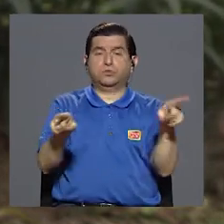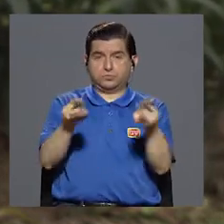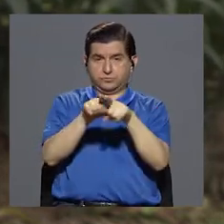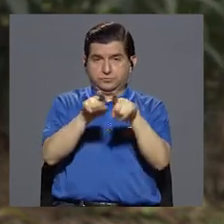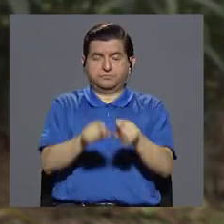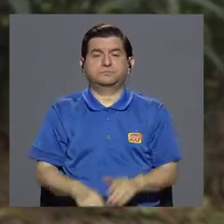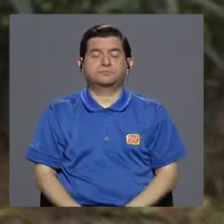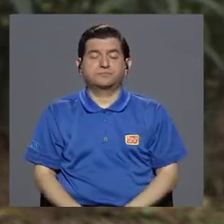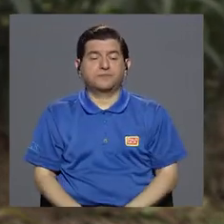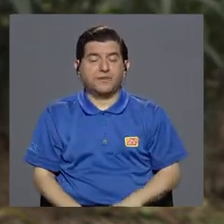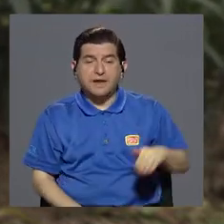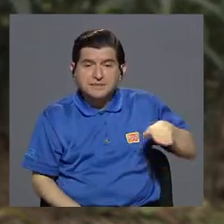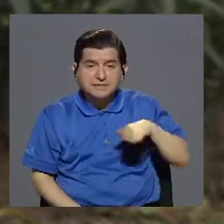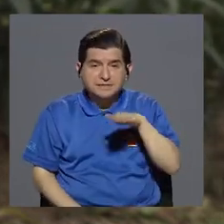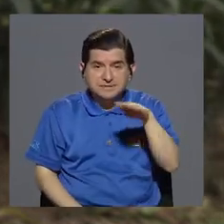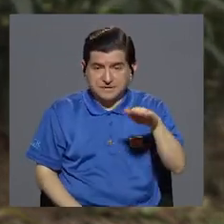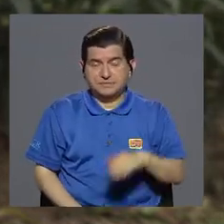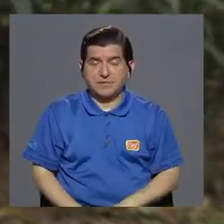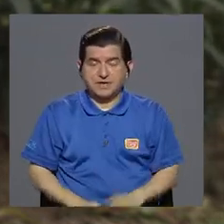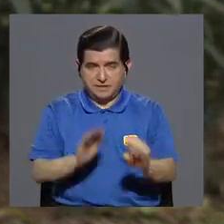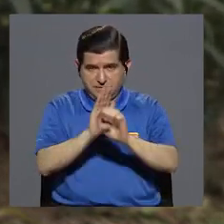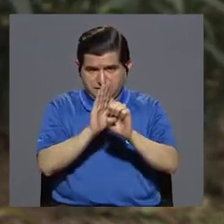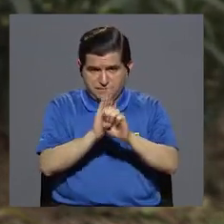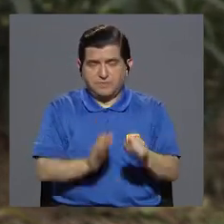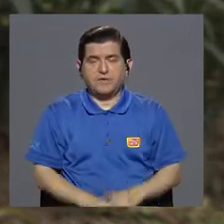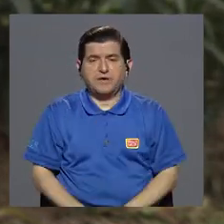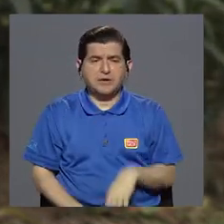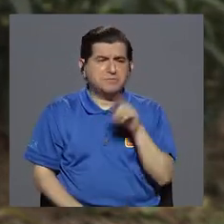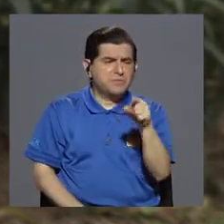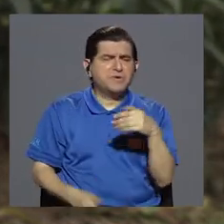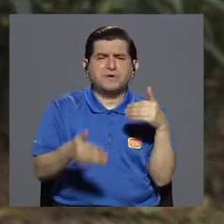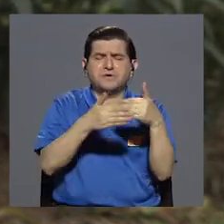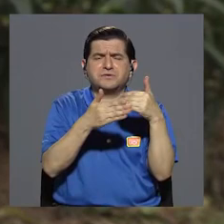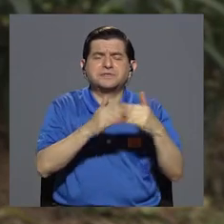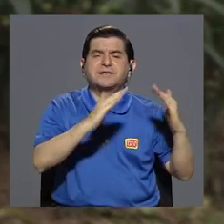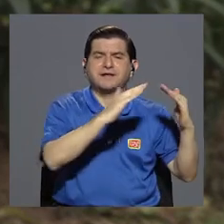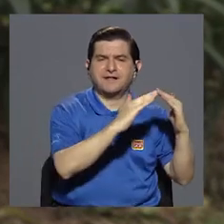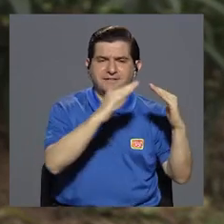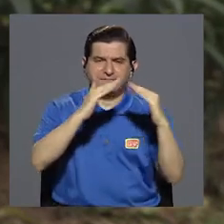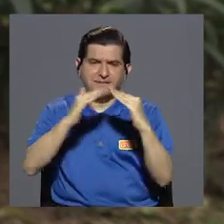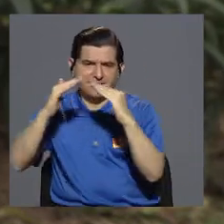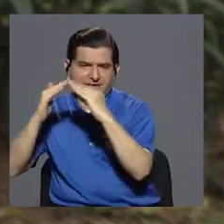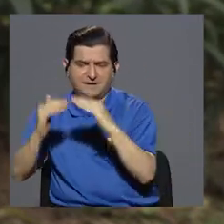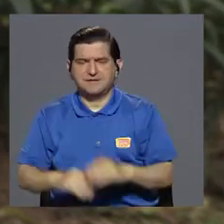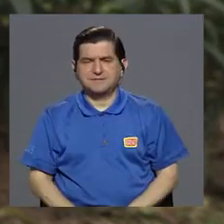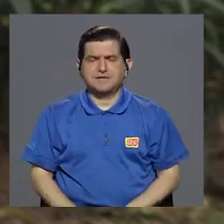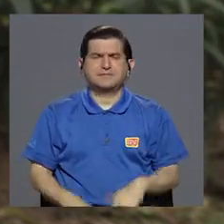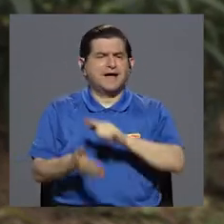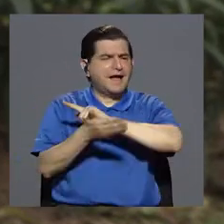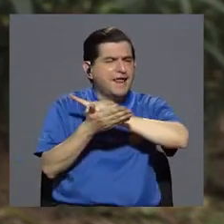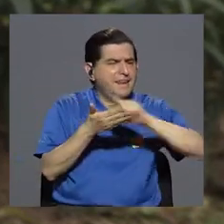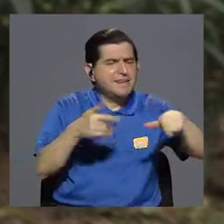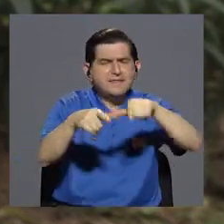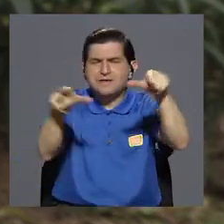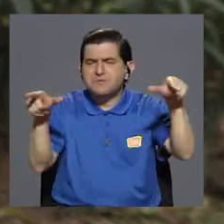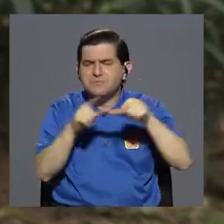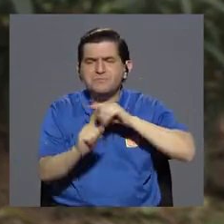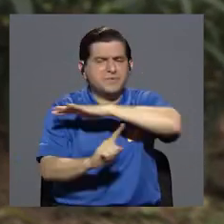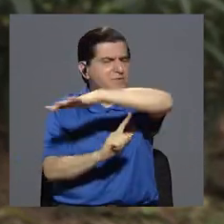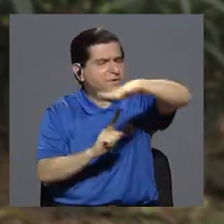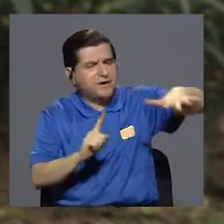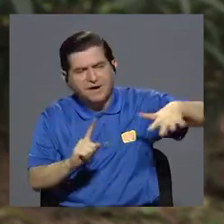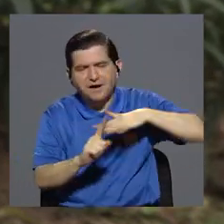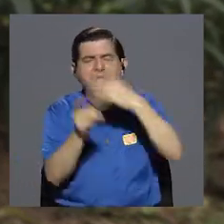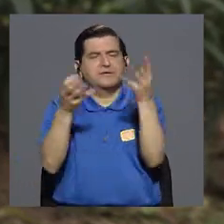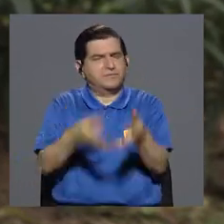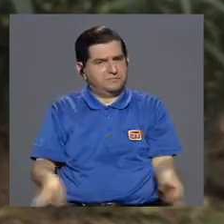ejemplo, dado que hay serpientes como la terciopelo que muchas veces se encuentran cerca de las casas, entonces tener bien limpio el terreno alrededor de las